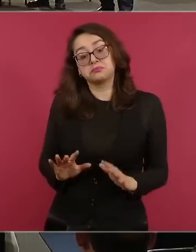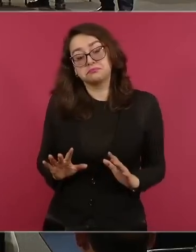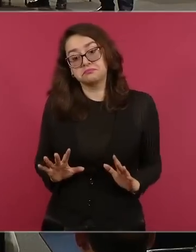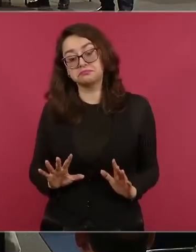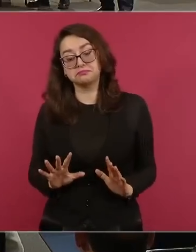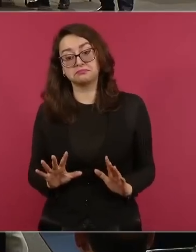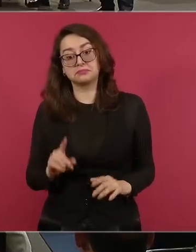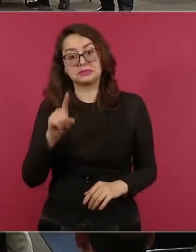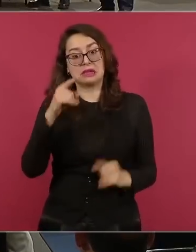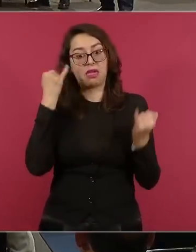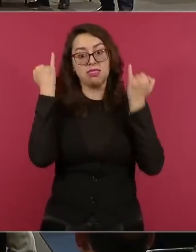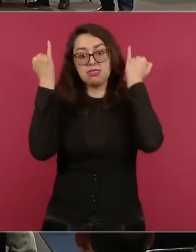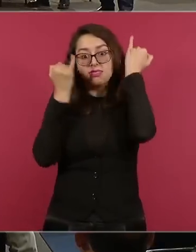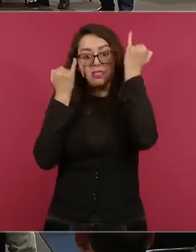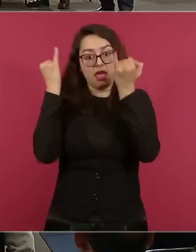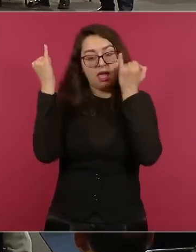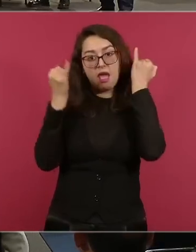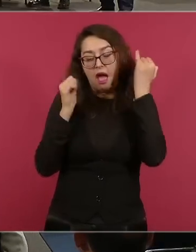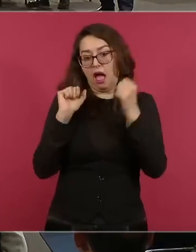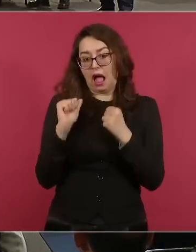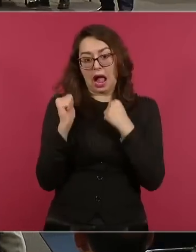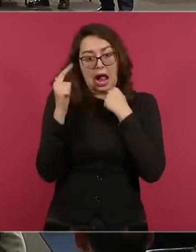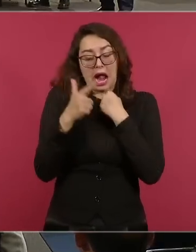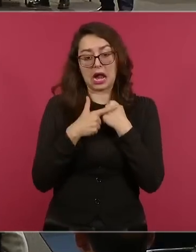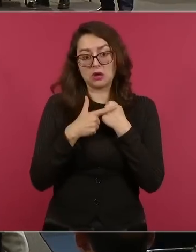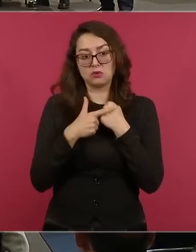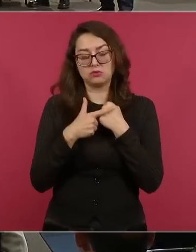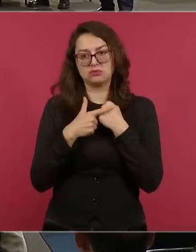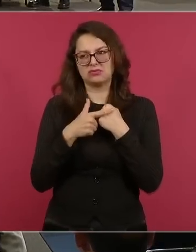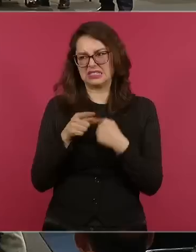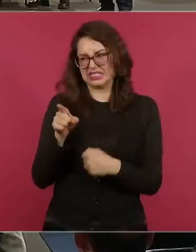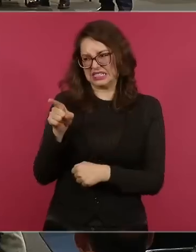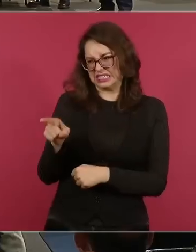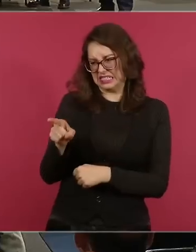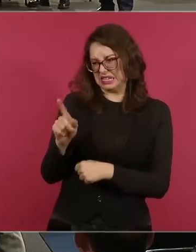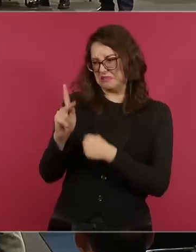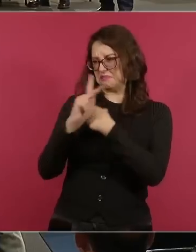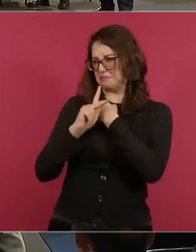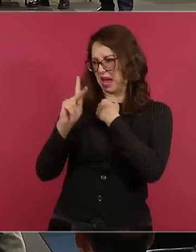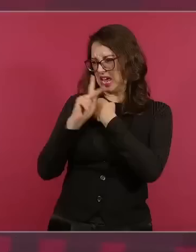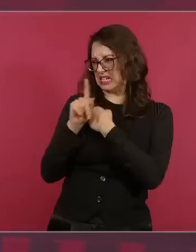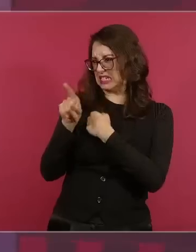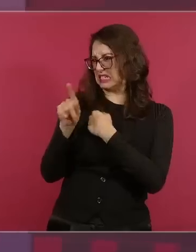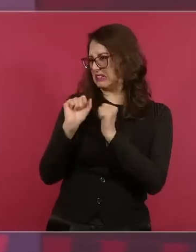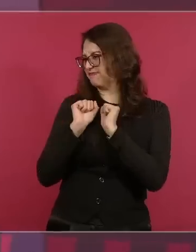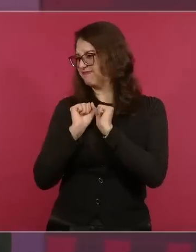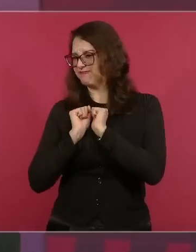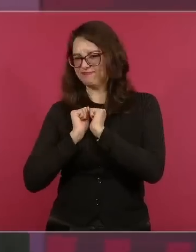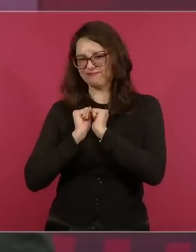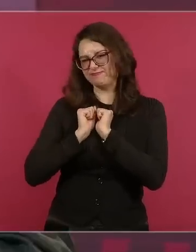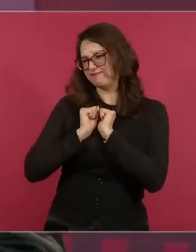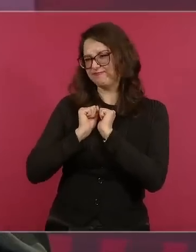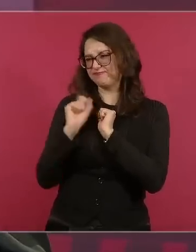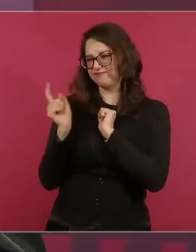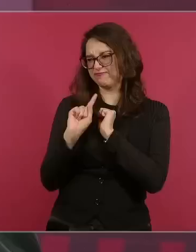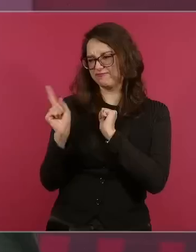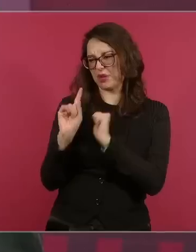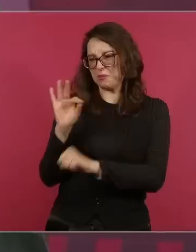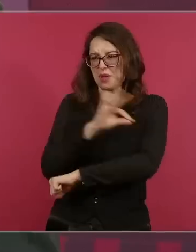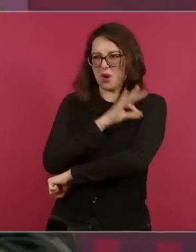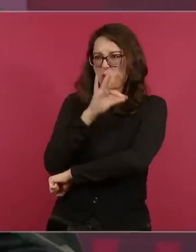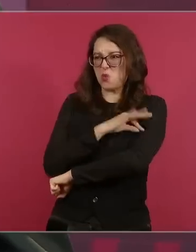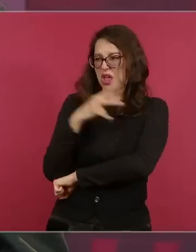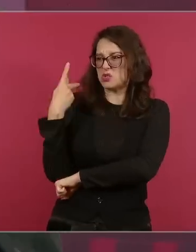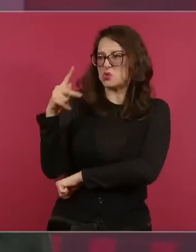prejuicio, pues está en su derecho,